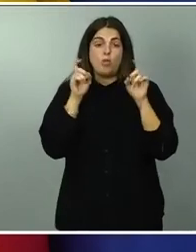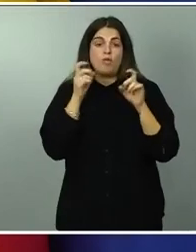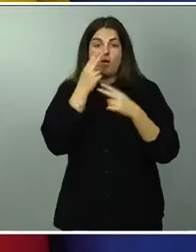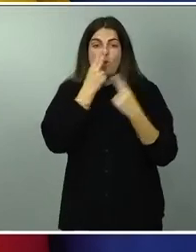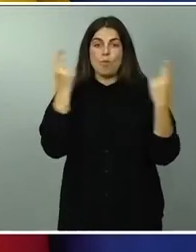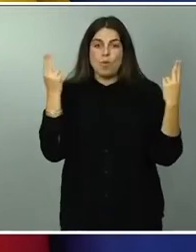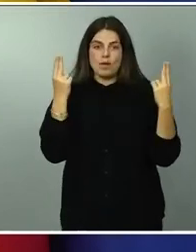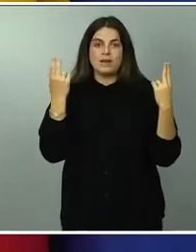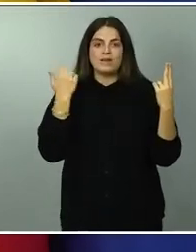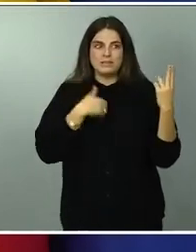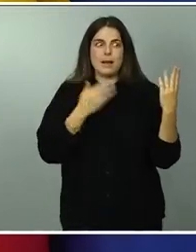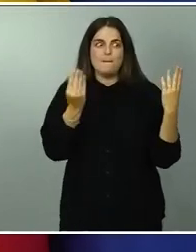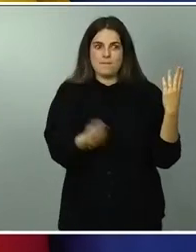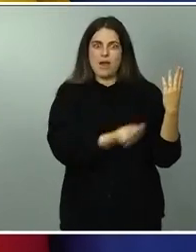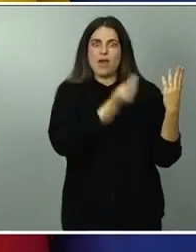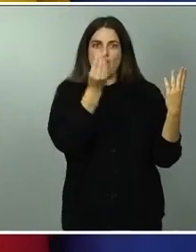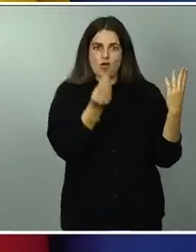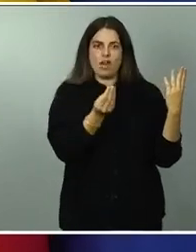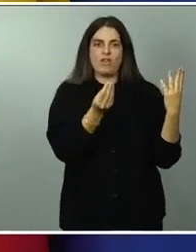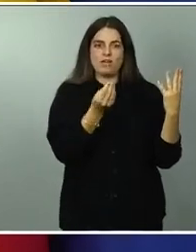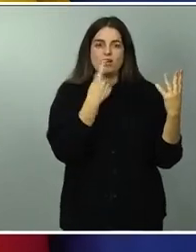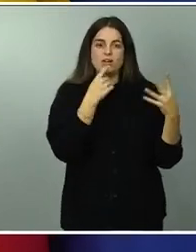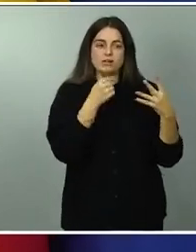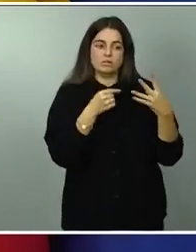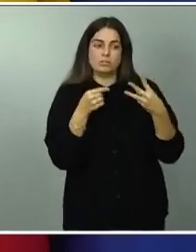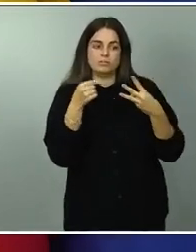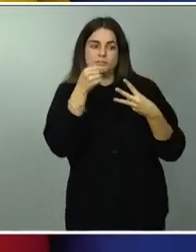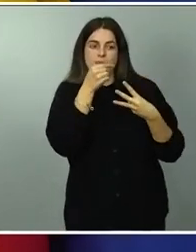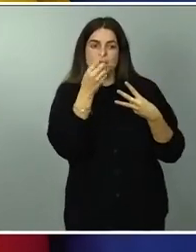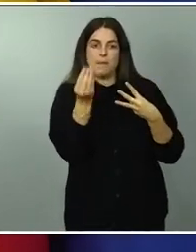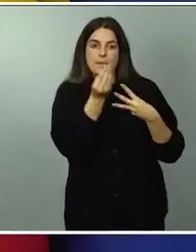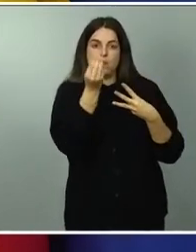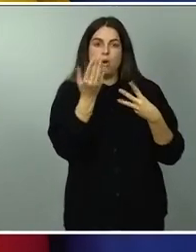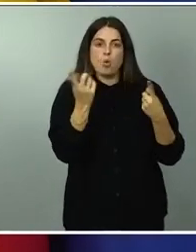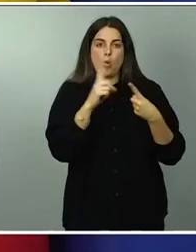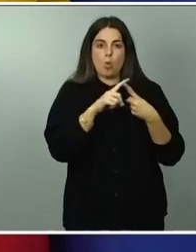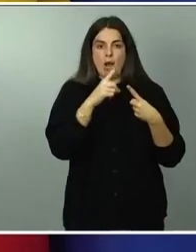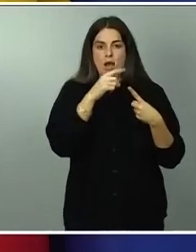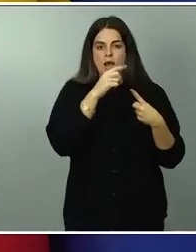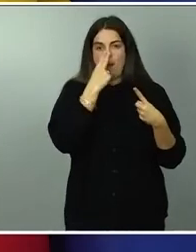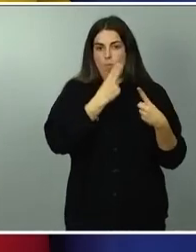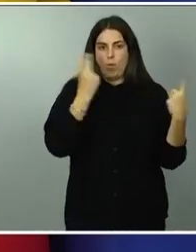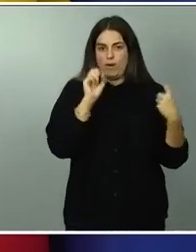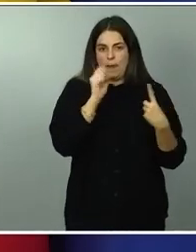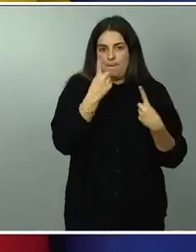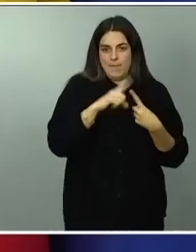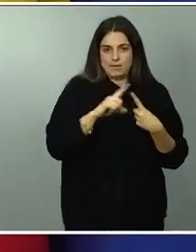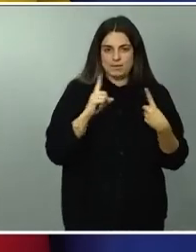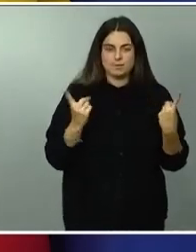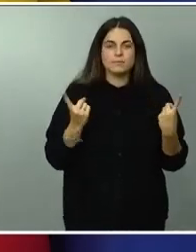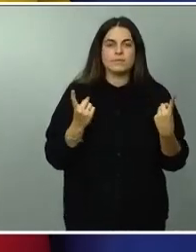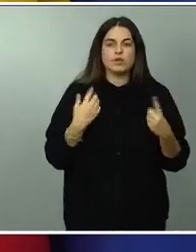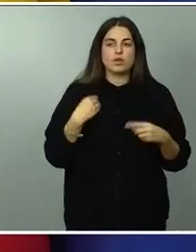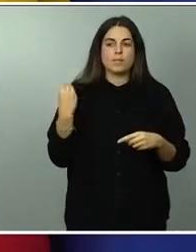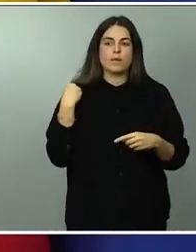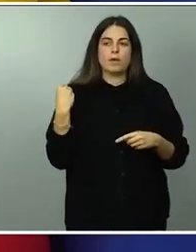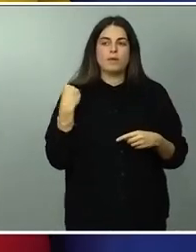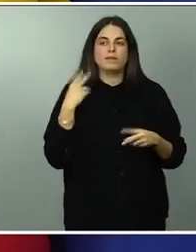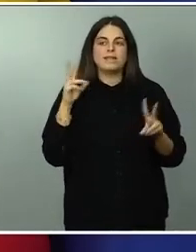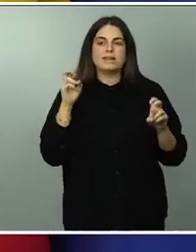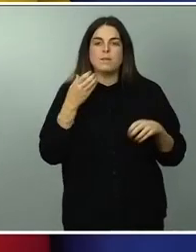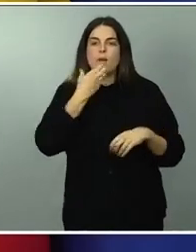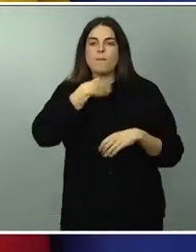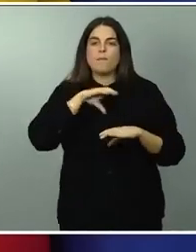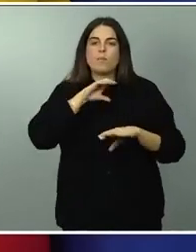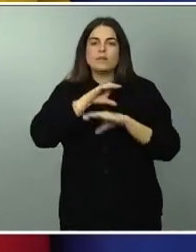en posicionamiento en este caso es la educación pública pero me preguntaba usted por la política de becas esto sí que es una competencia